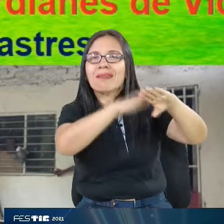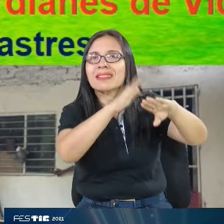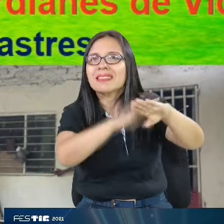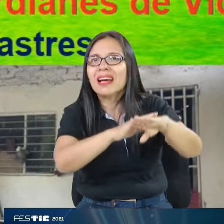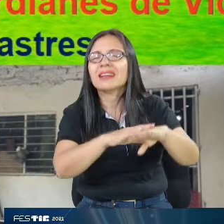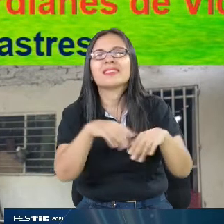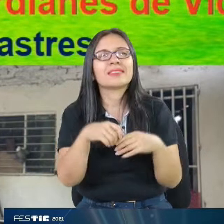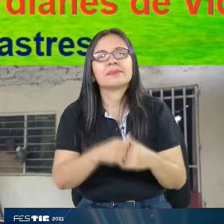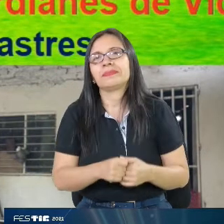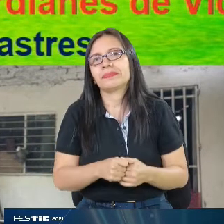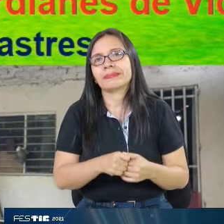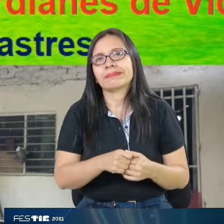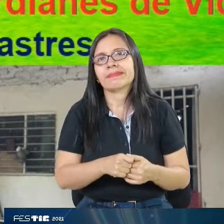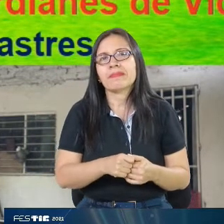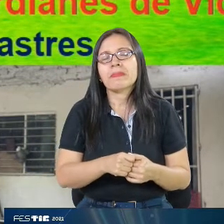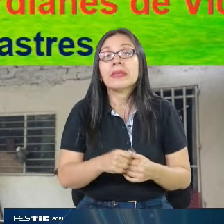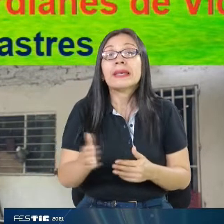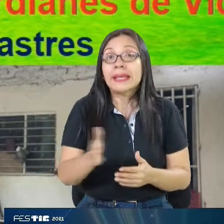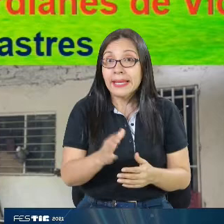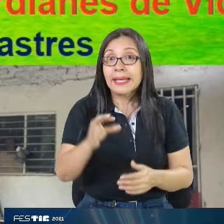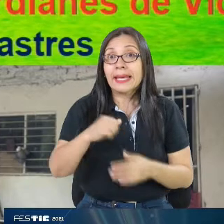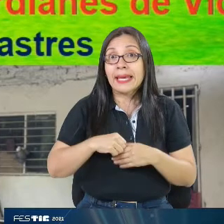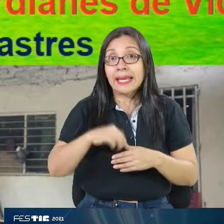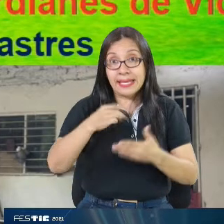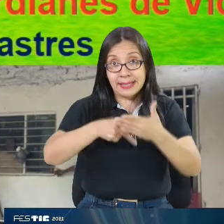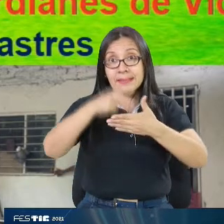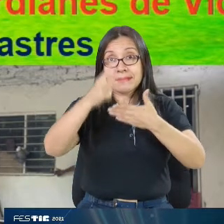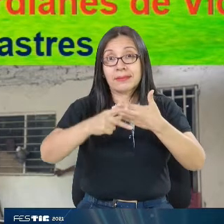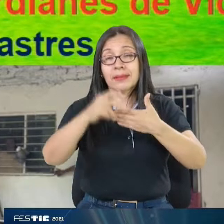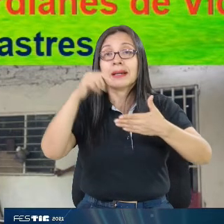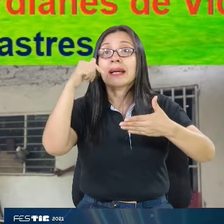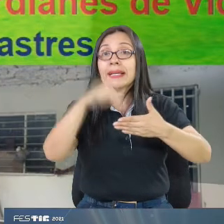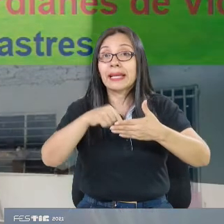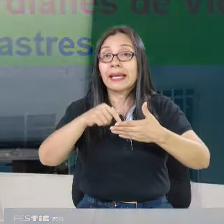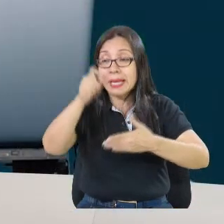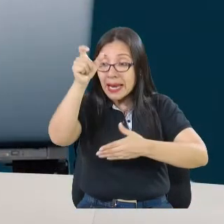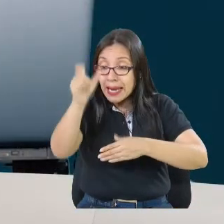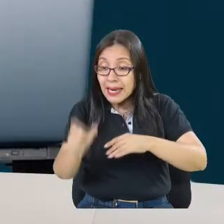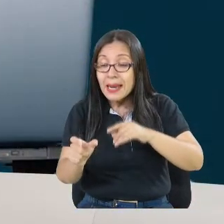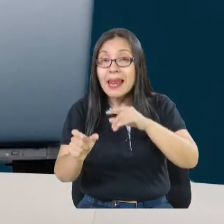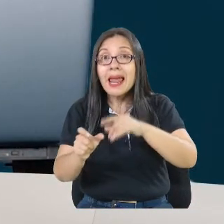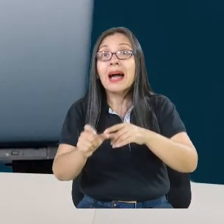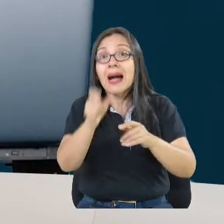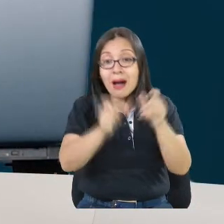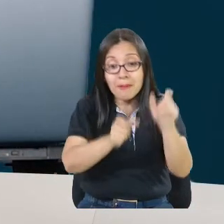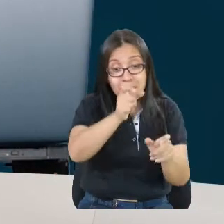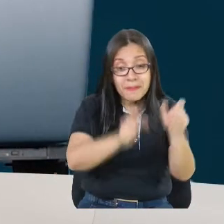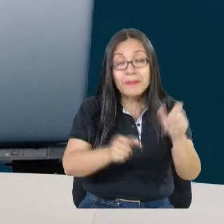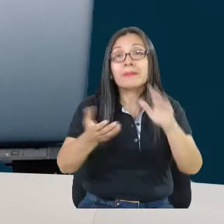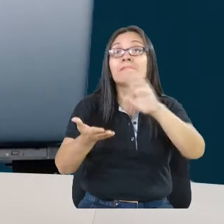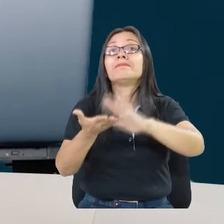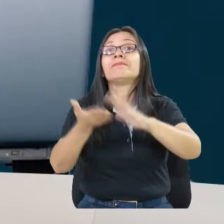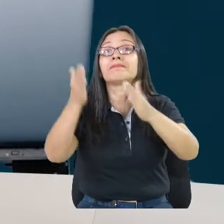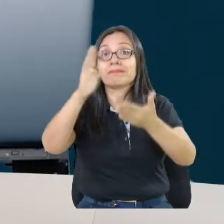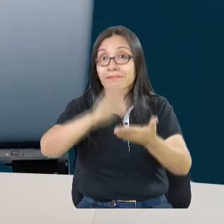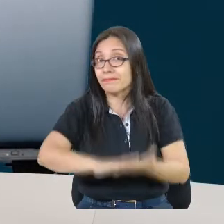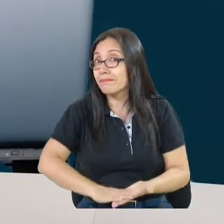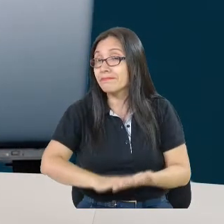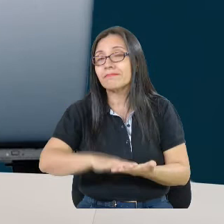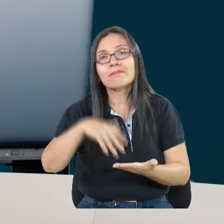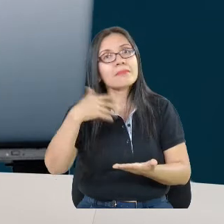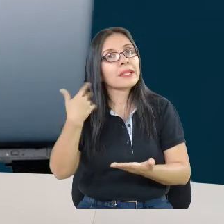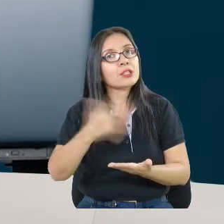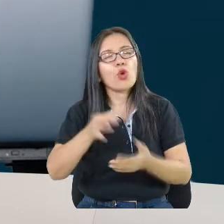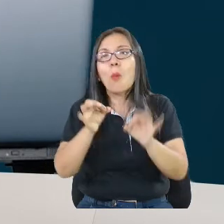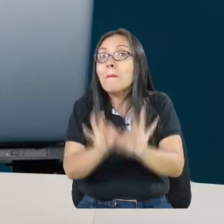Básicamente en SATIC el ciudadano es protagonista. Reconocemos el saber comunitario. Digamos